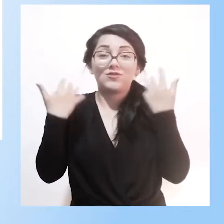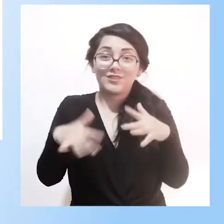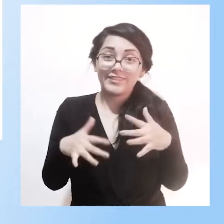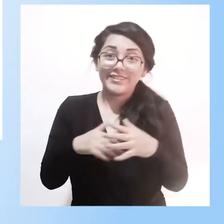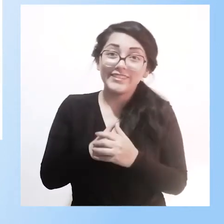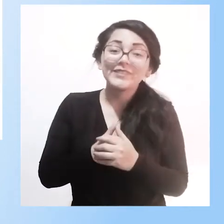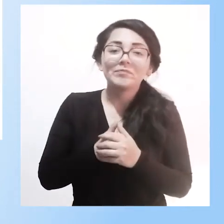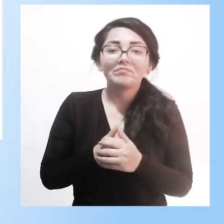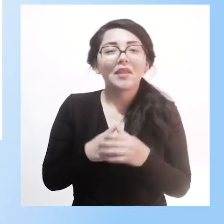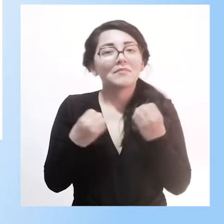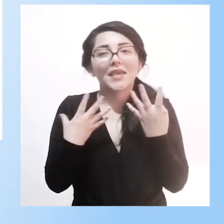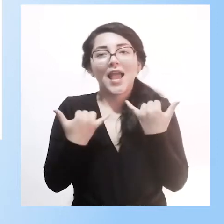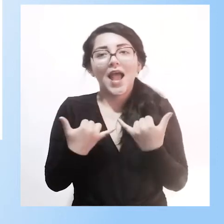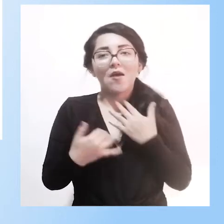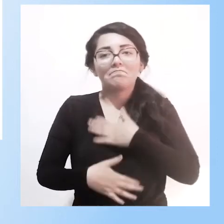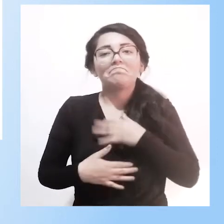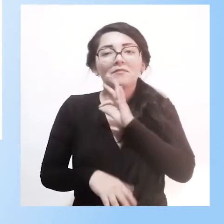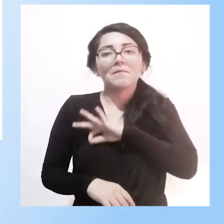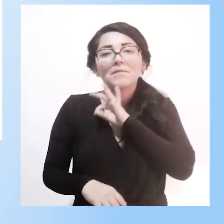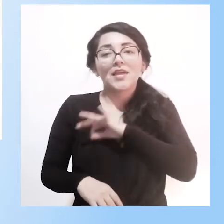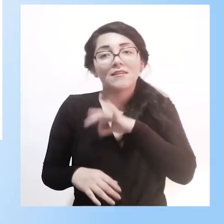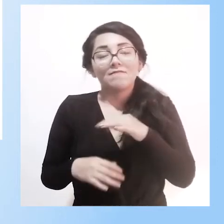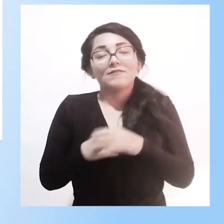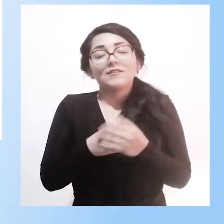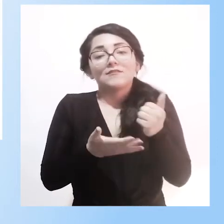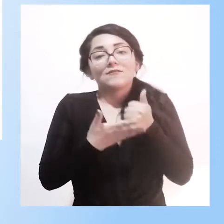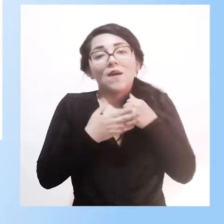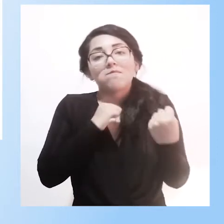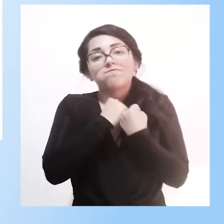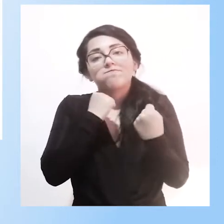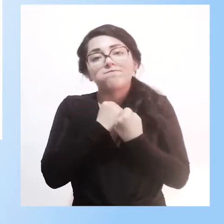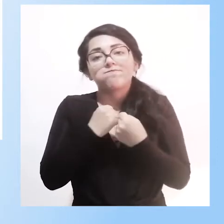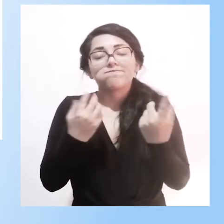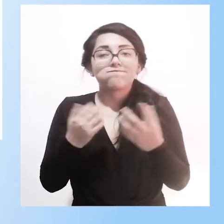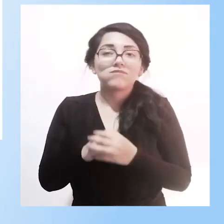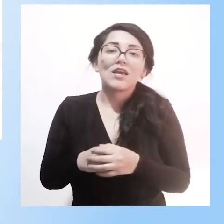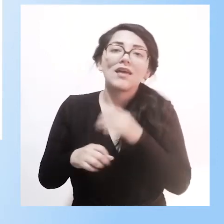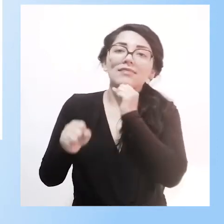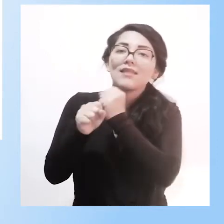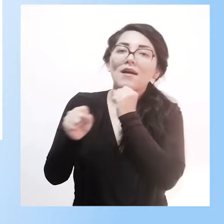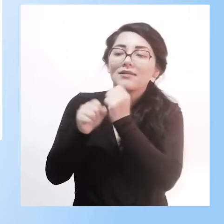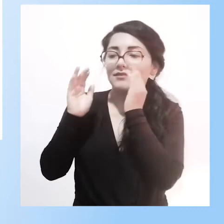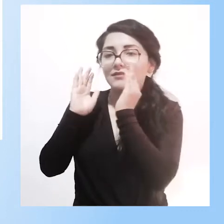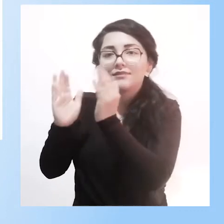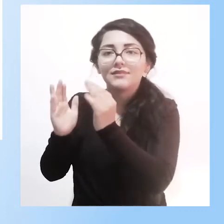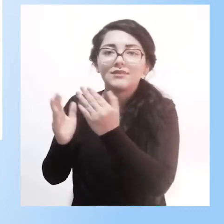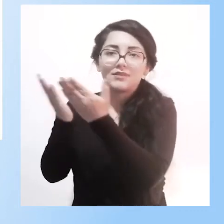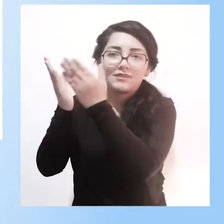nos ha venido muy bien como una herramienta más para trabajar con estos alumnos.